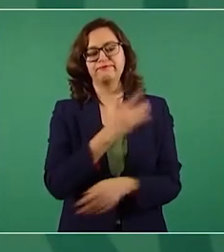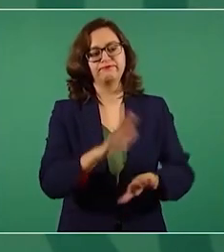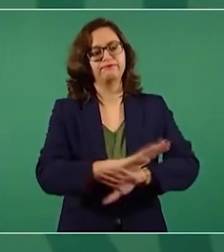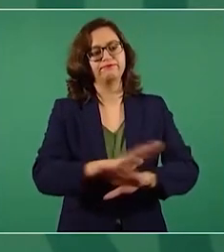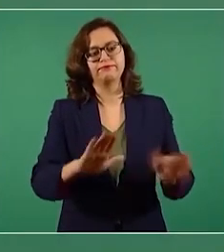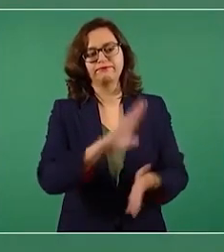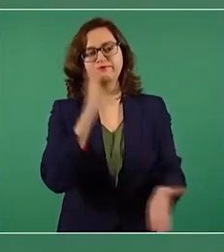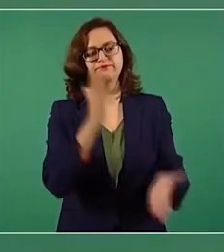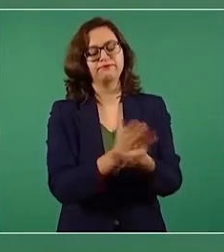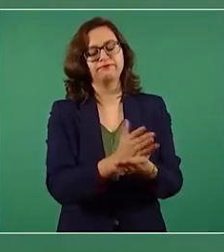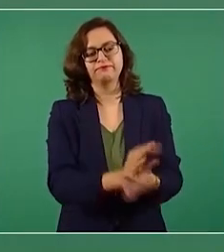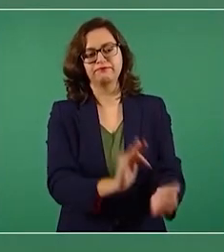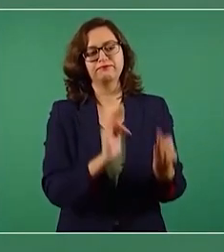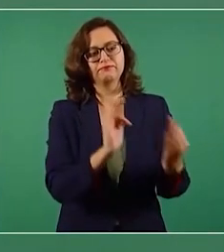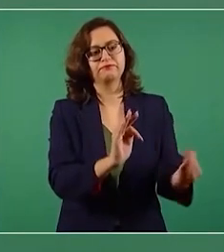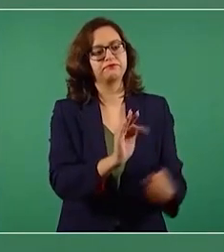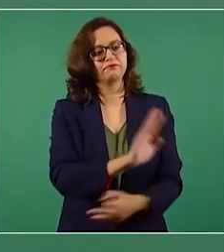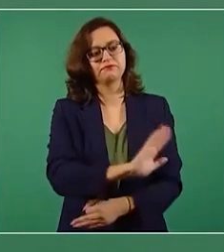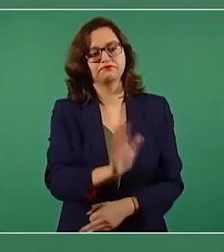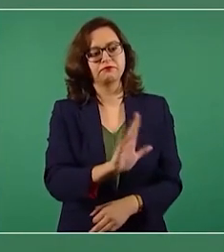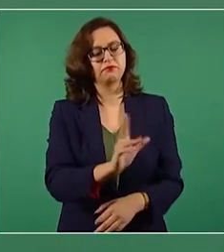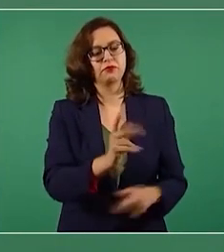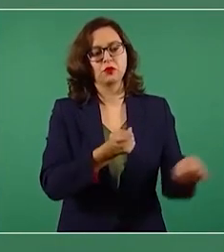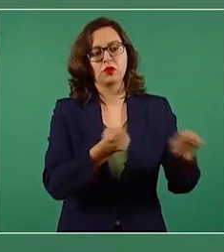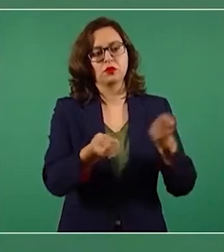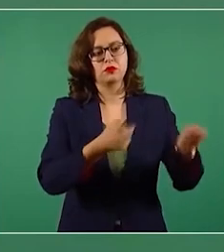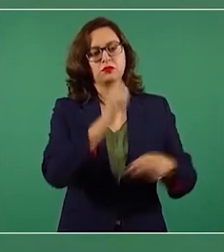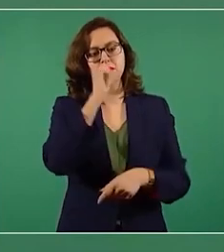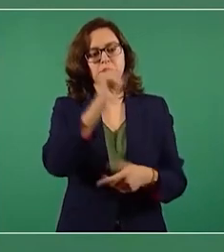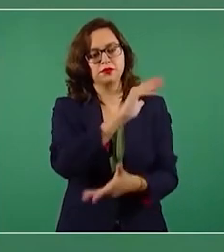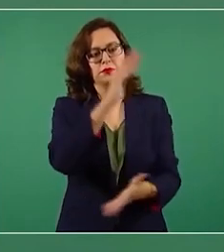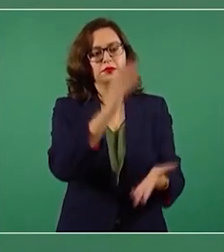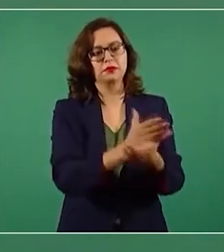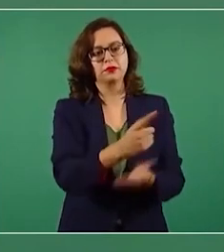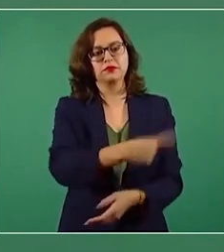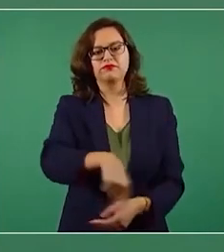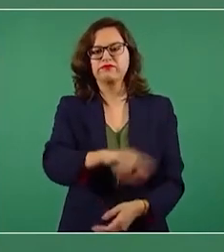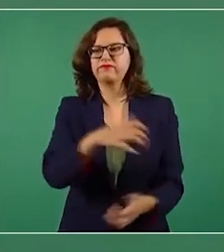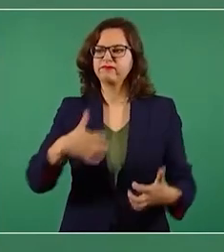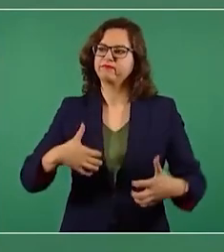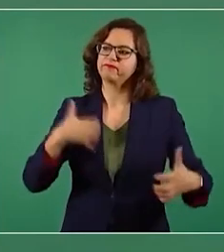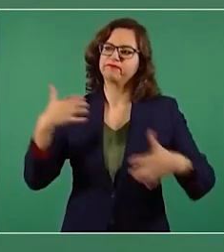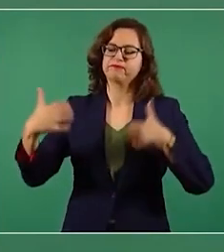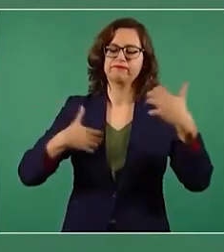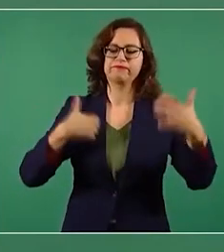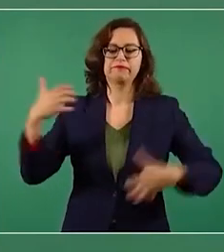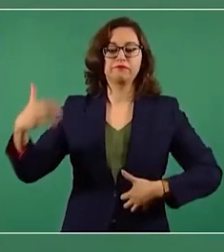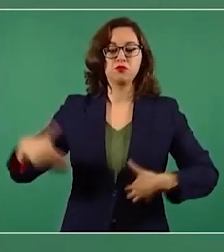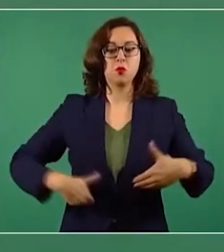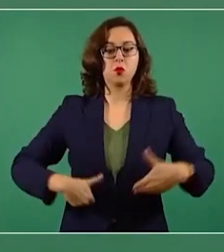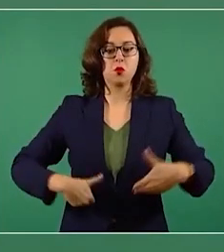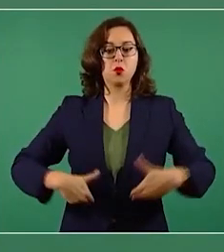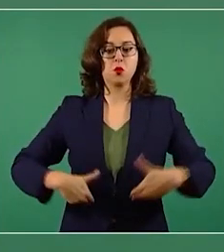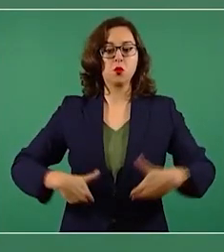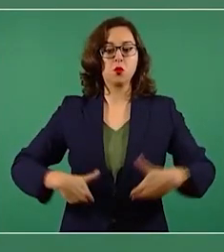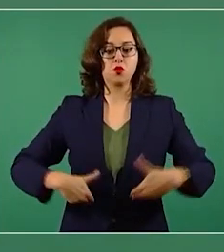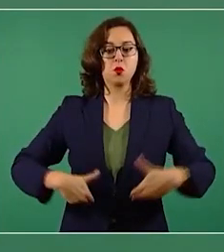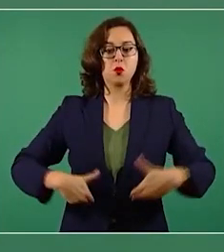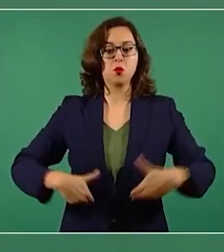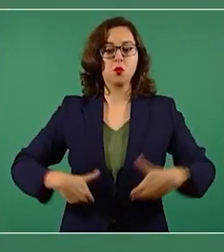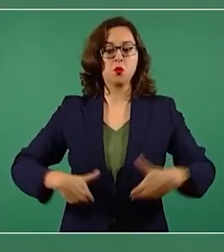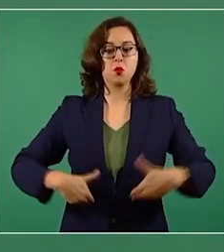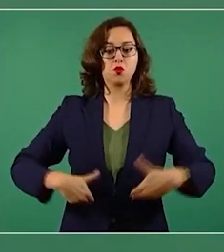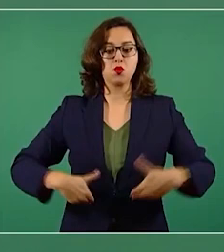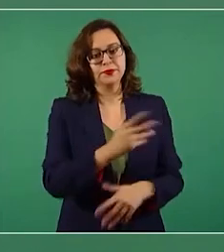y están molestos, pero se acabó la corrupción.